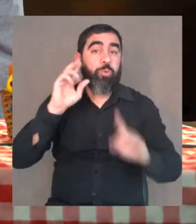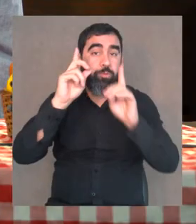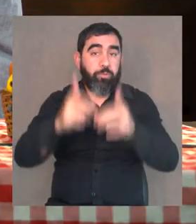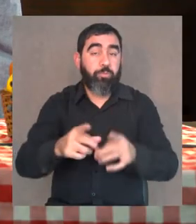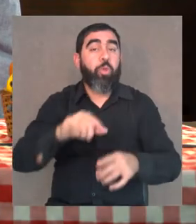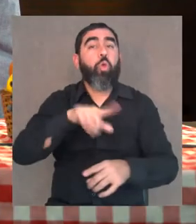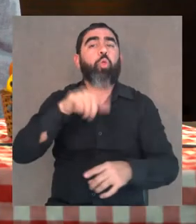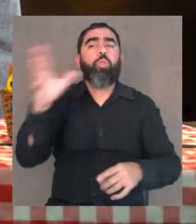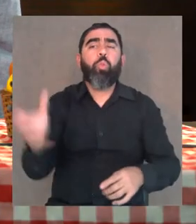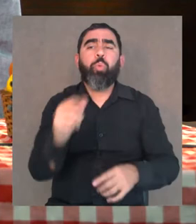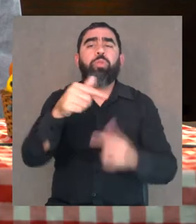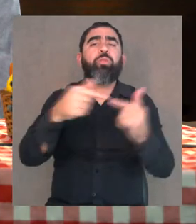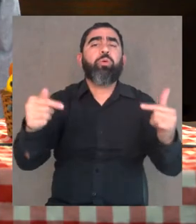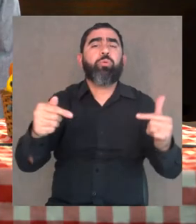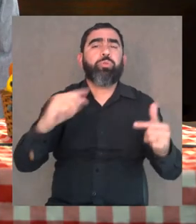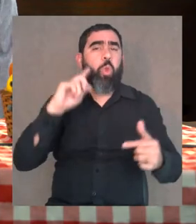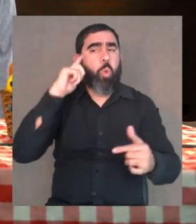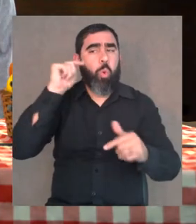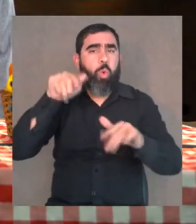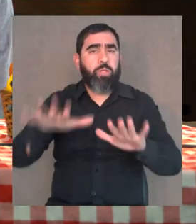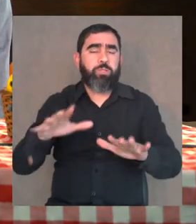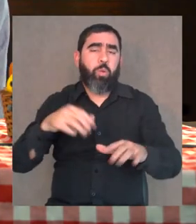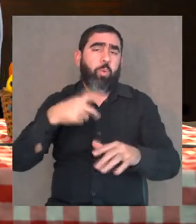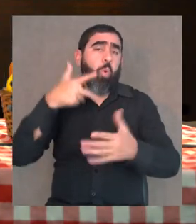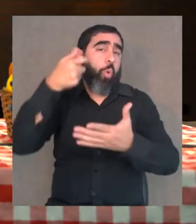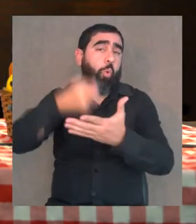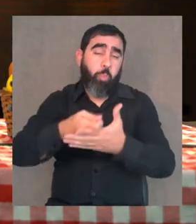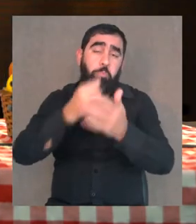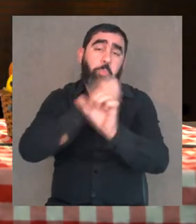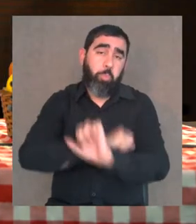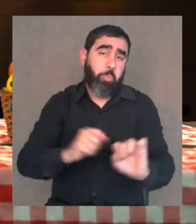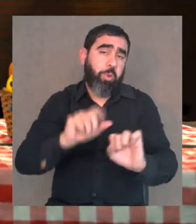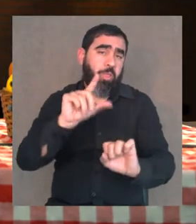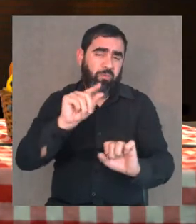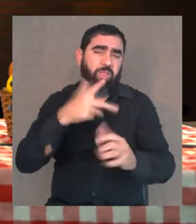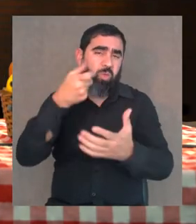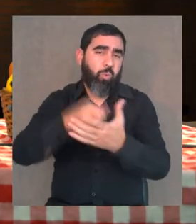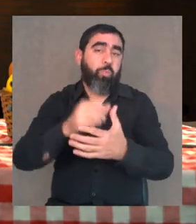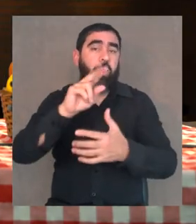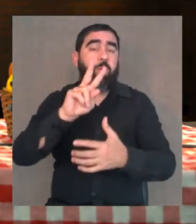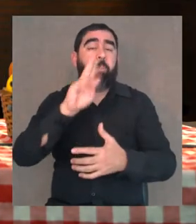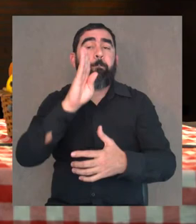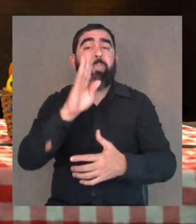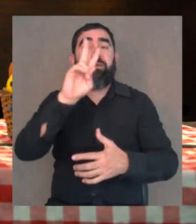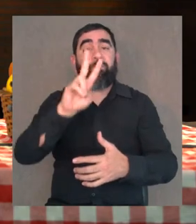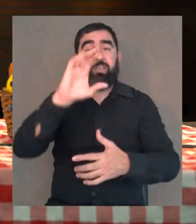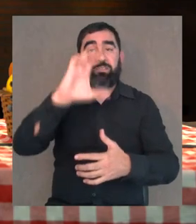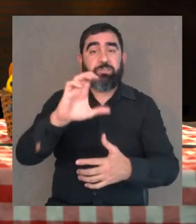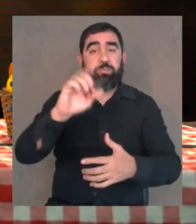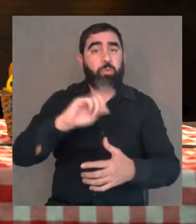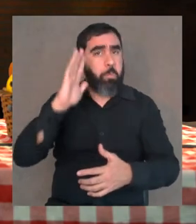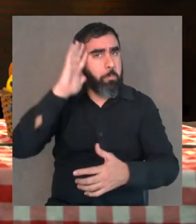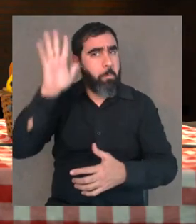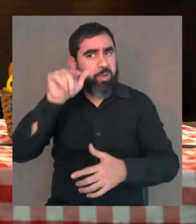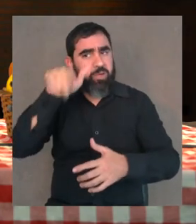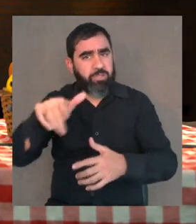¿Dónde puedo conseguir esto? Esto tan loco. En cualquier ferretería podés encontrar. ¿En una ferretería? Sí, es un tubo de PVC. Nunca me imaginé que con un instrumento